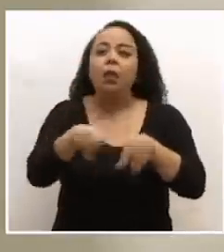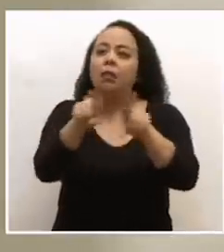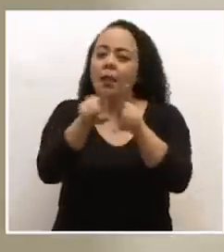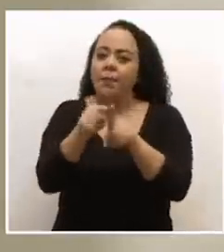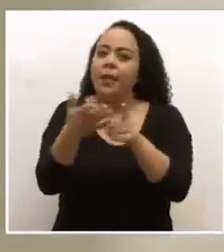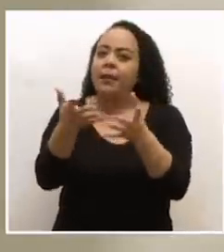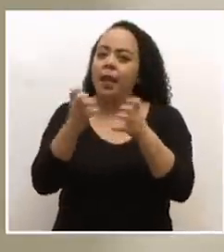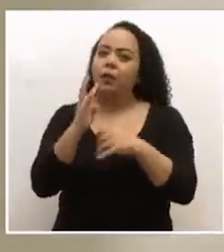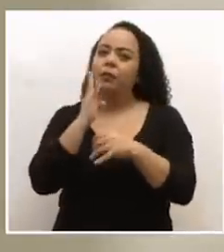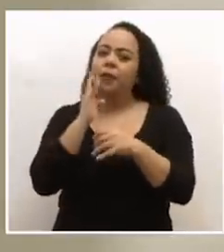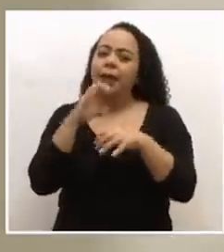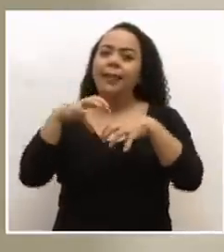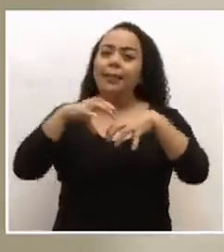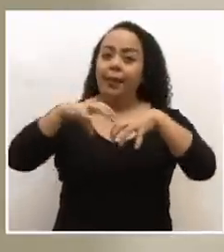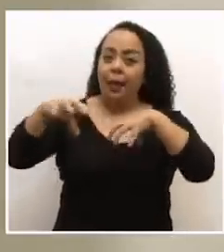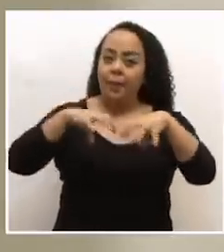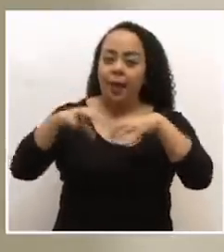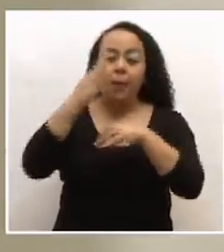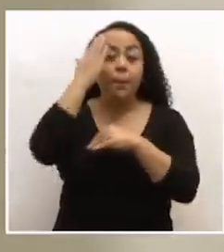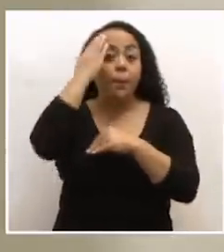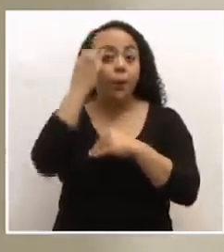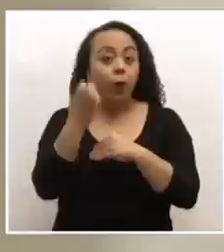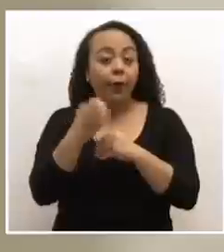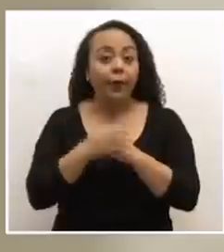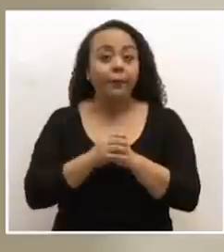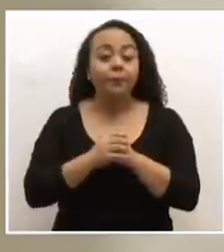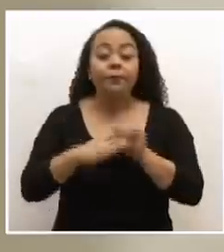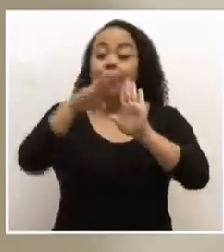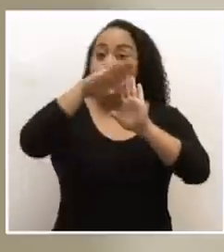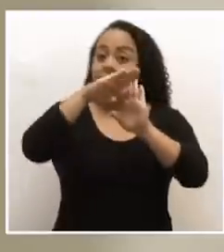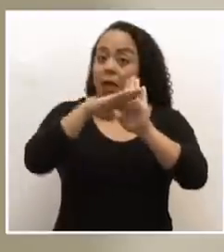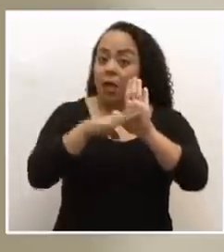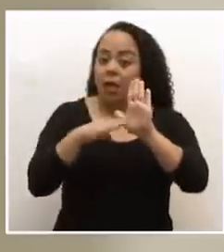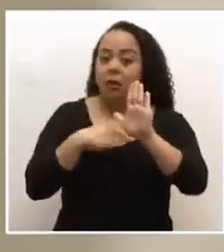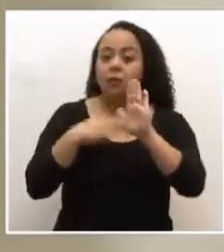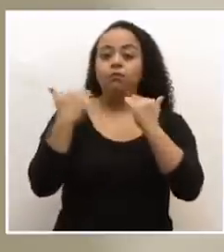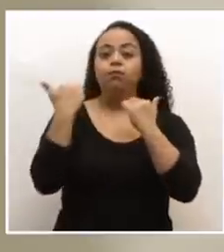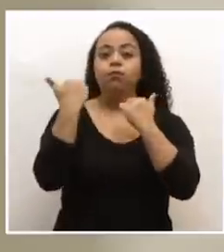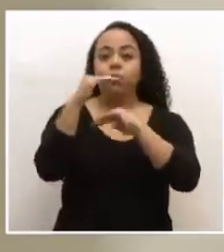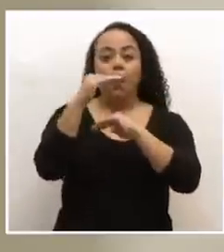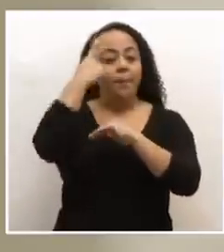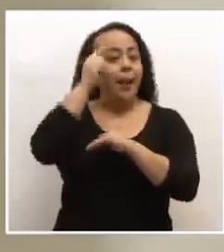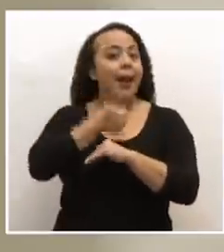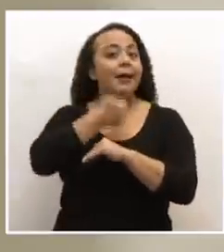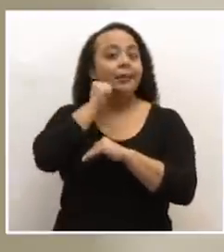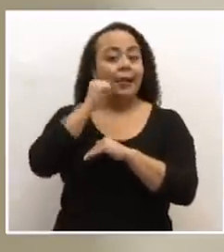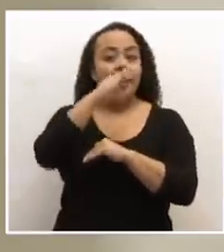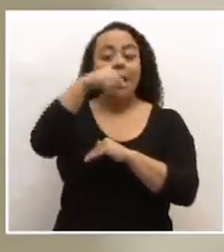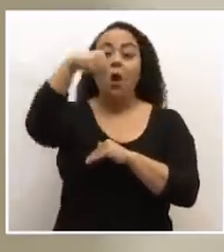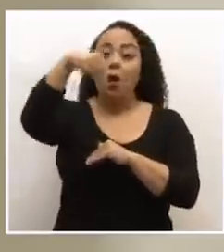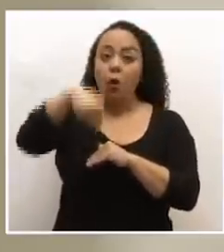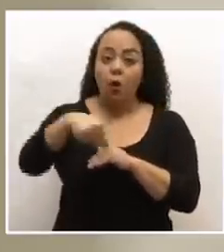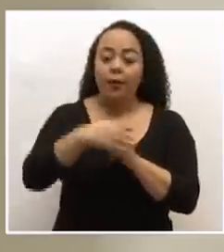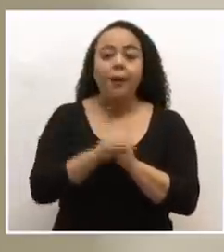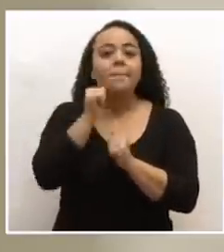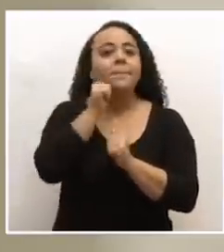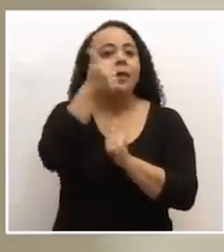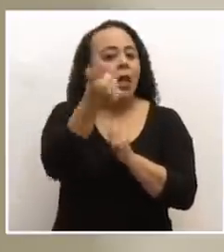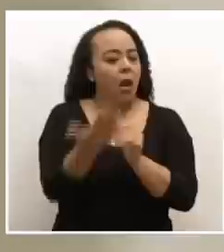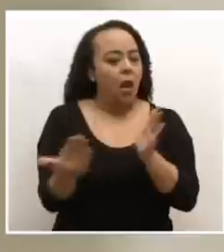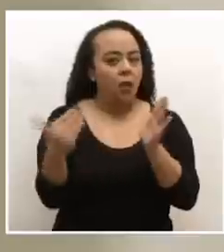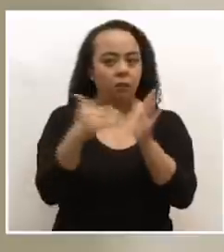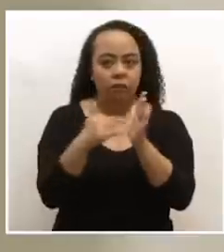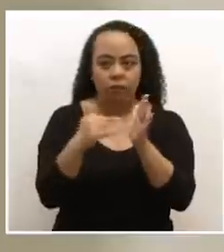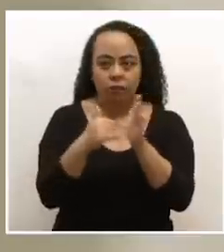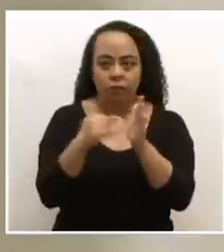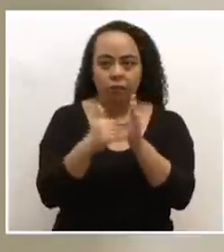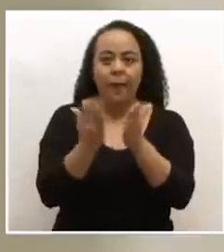referirme a la dinámica justamente porque las medidas que tomamos restrictivas para ayer y hoy, mañana volvemos a